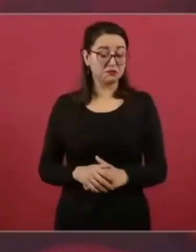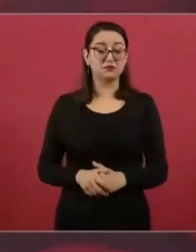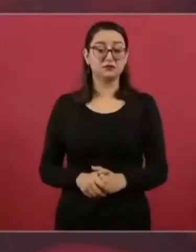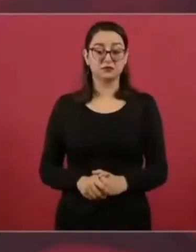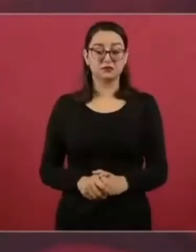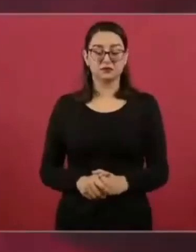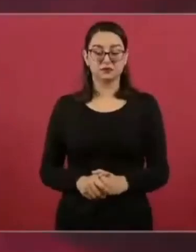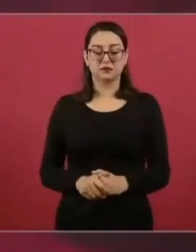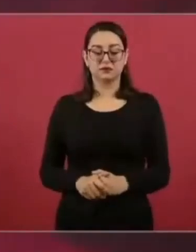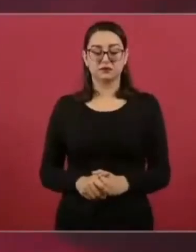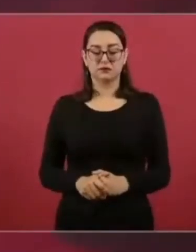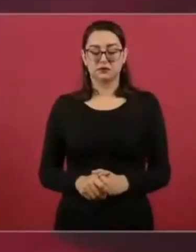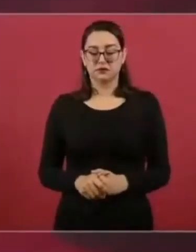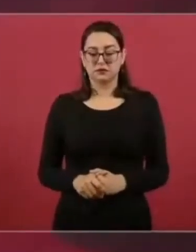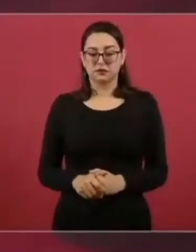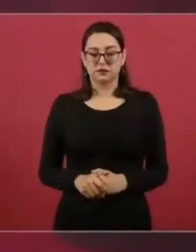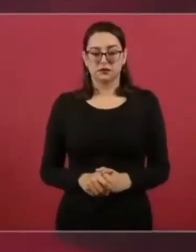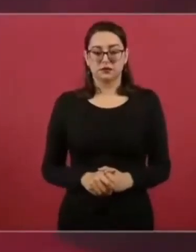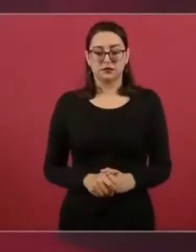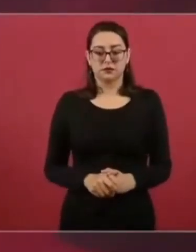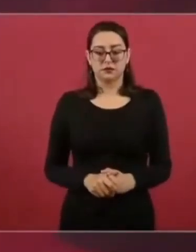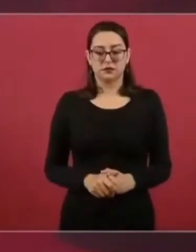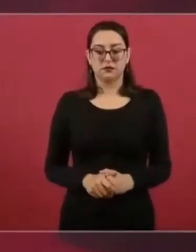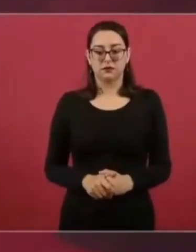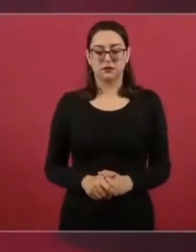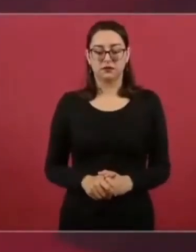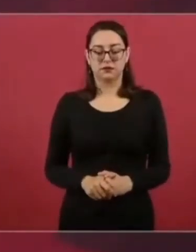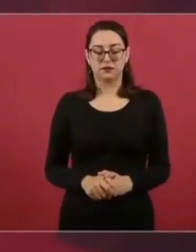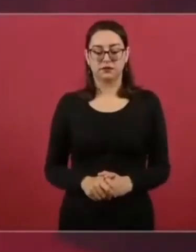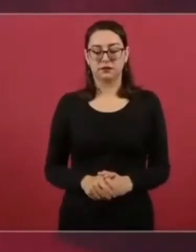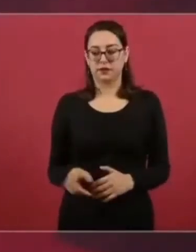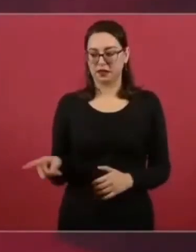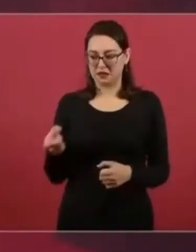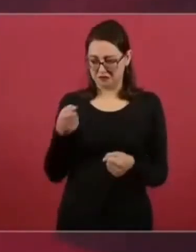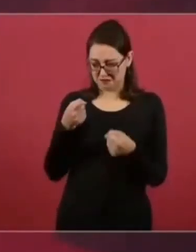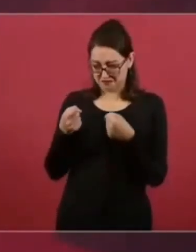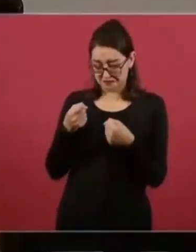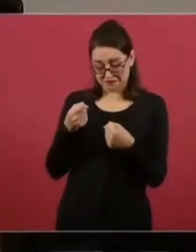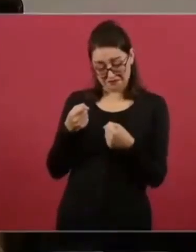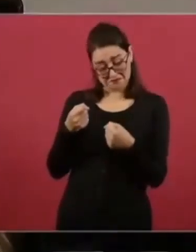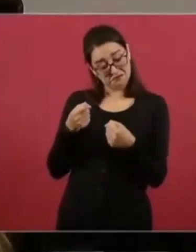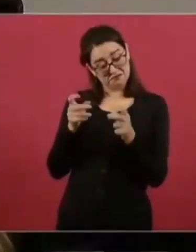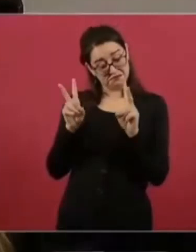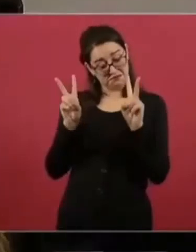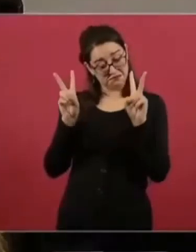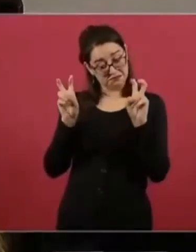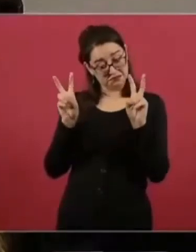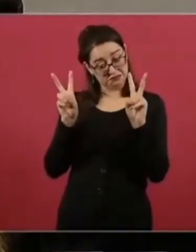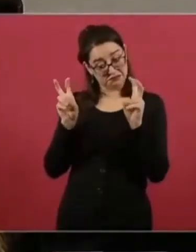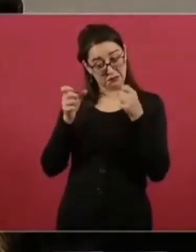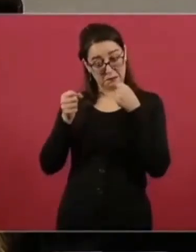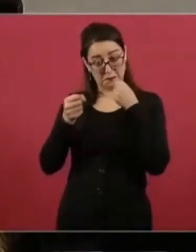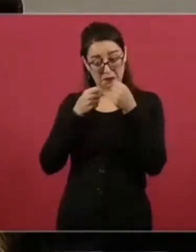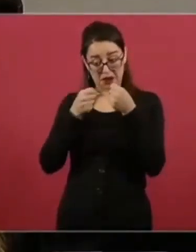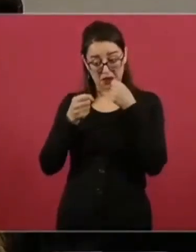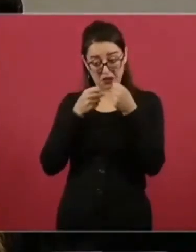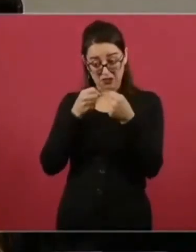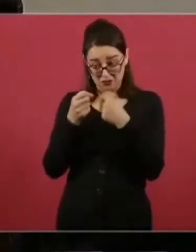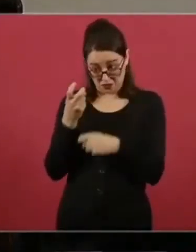Para hacer ese tipo de periodismo, entre comillas.